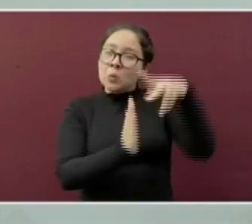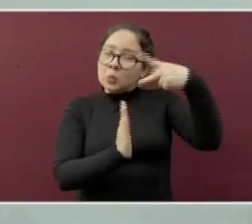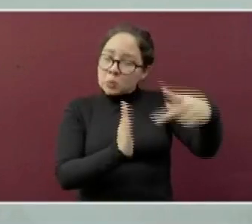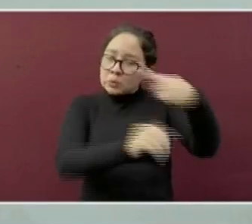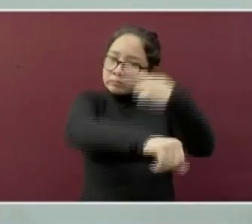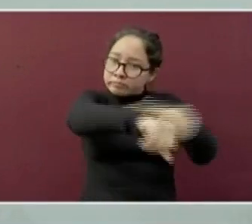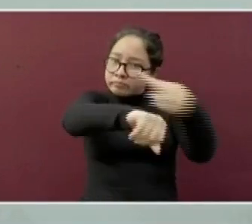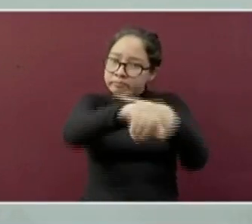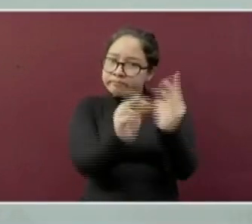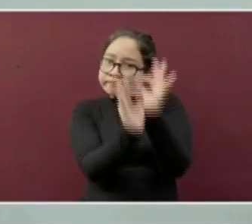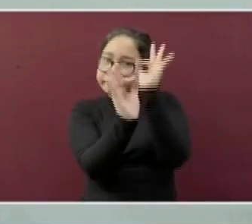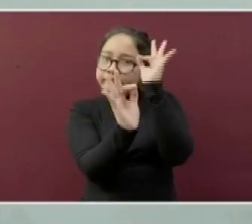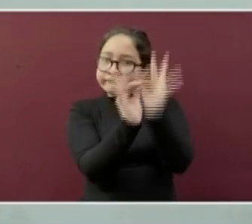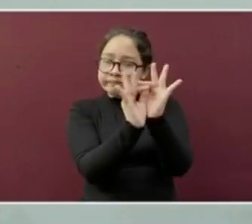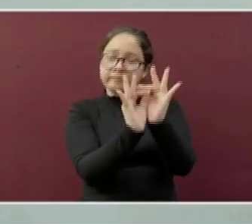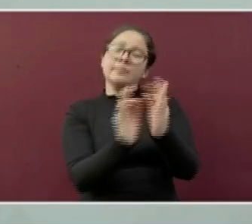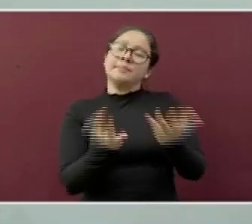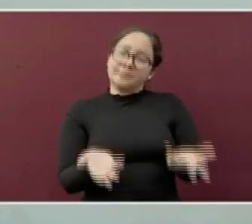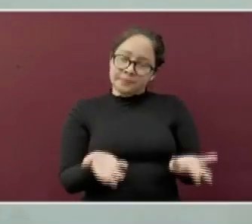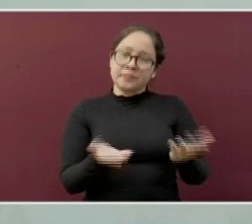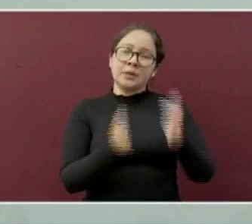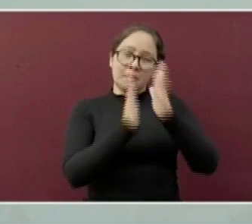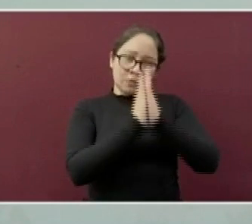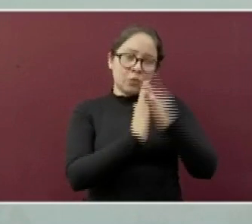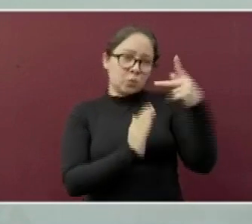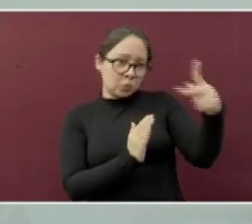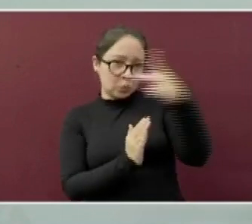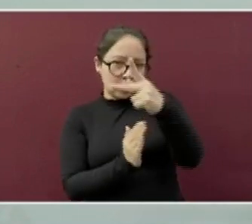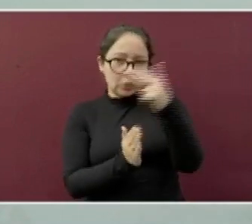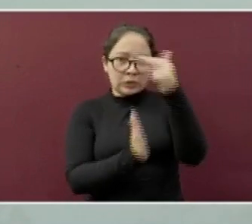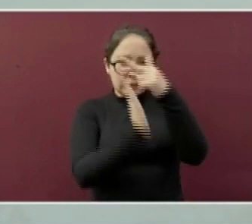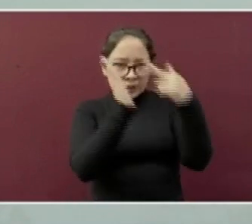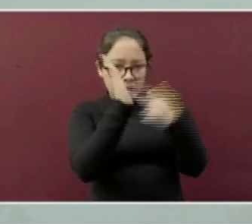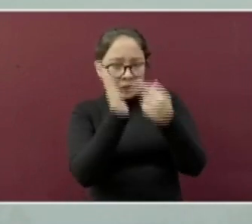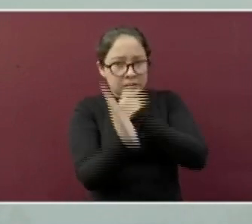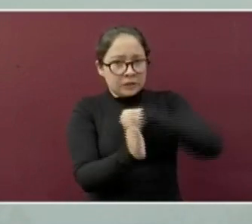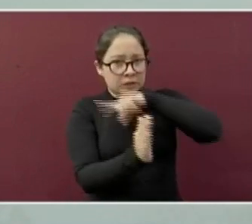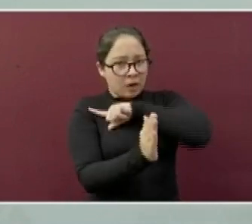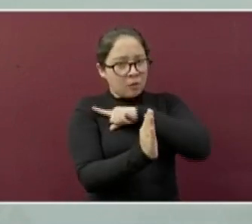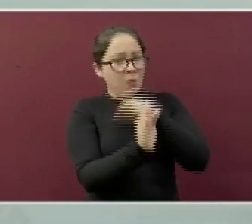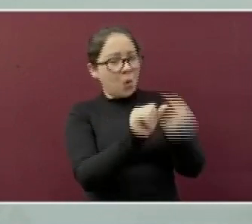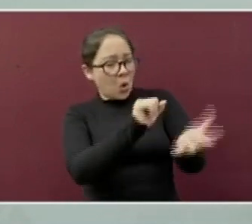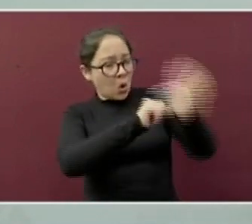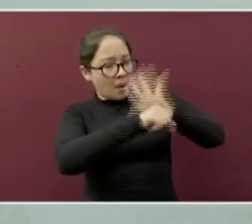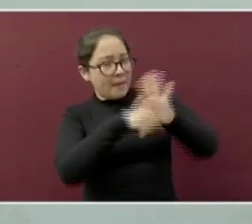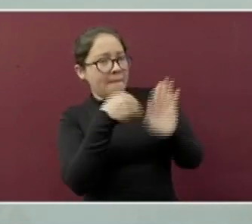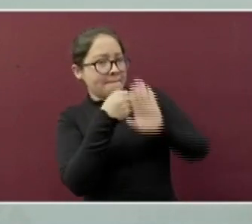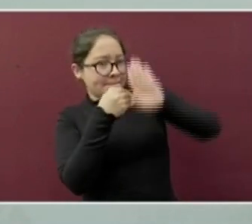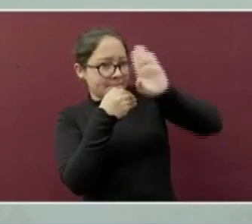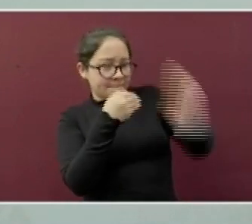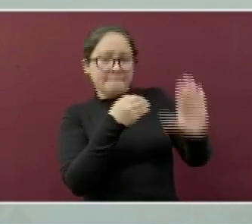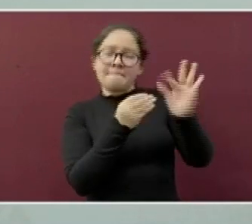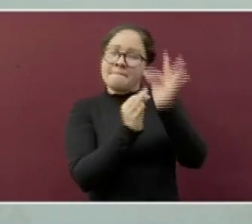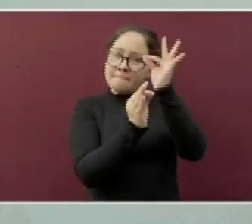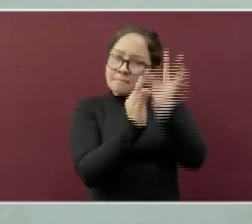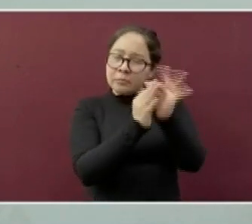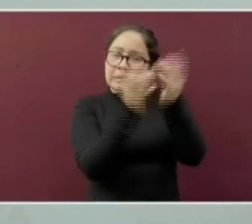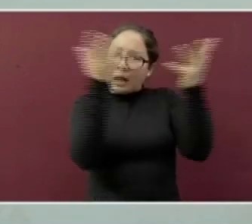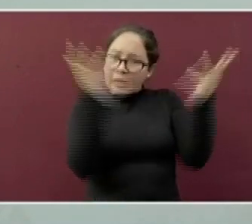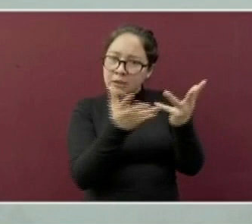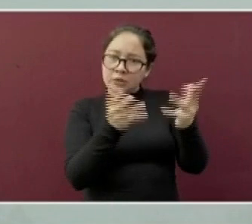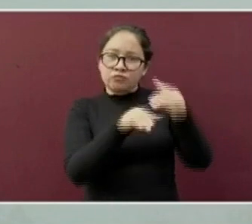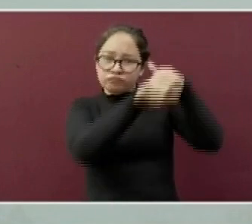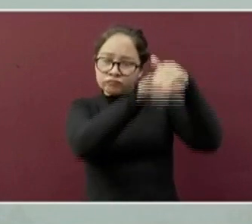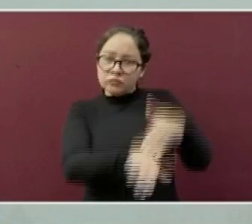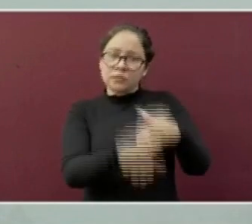gestión correspondiente para la implementación de los protocolos de seguridad sanitaria en